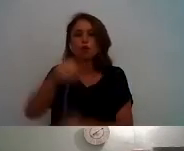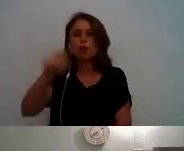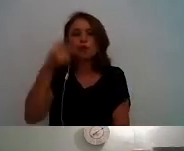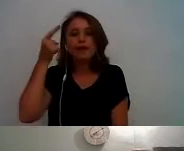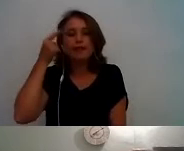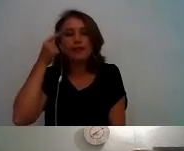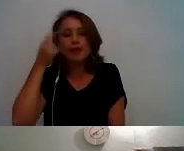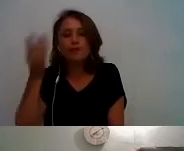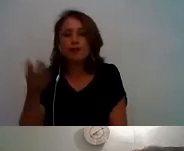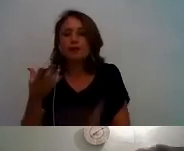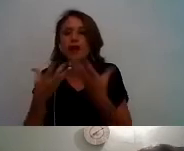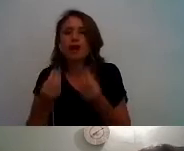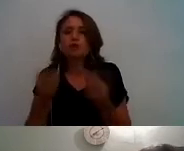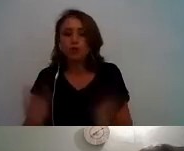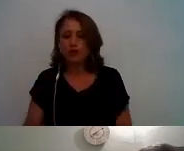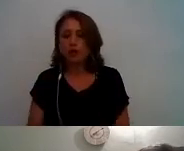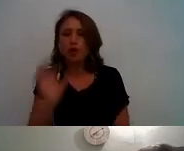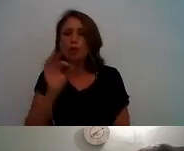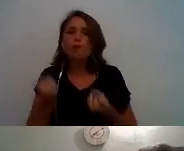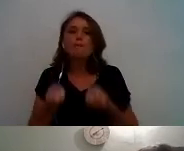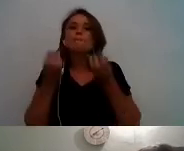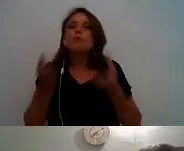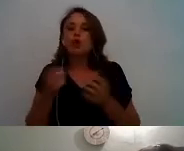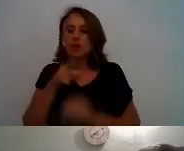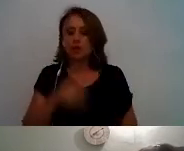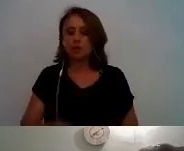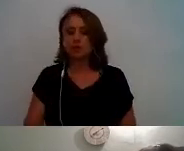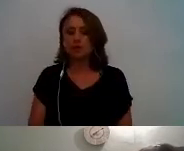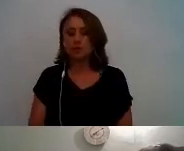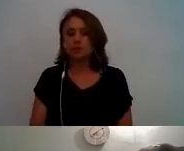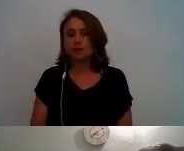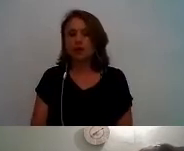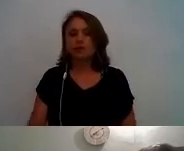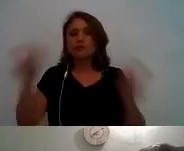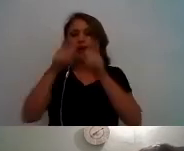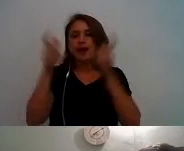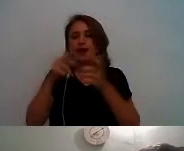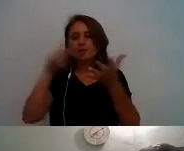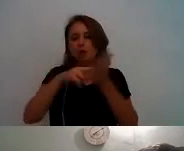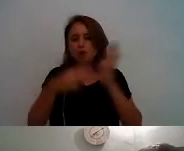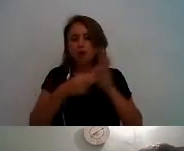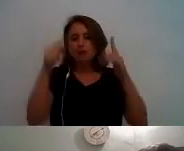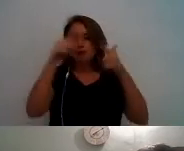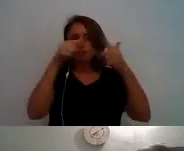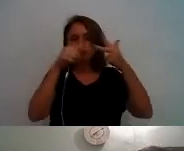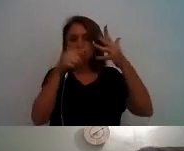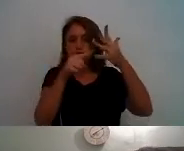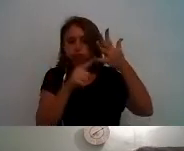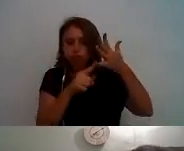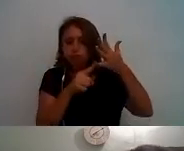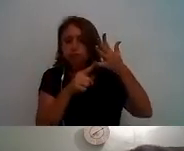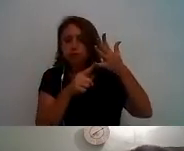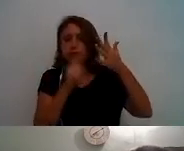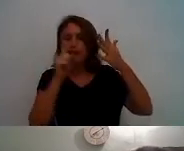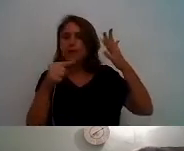allí qué es su causa o por qué será esto entonces bueno eso parece un árbol de problemas porque después a esos puntos que llegamos a su vez